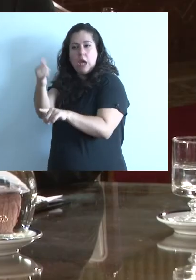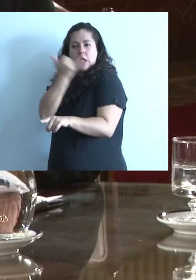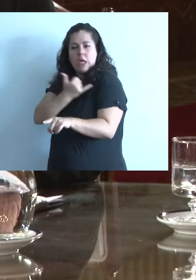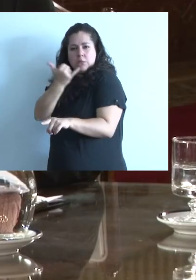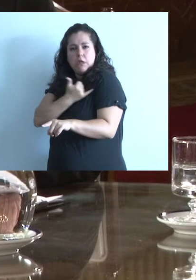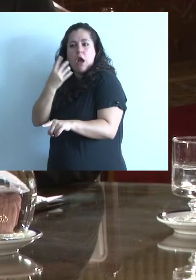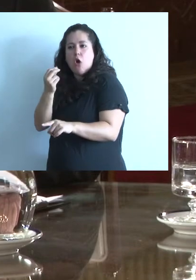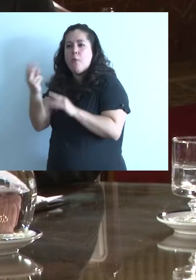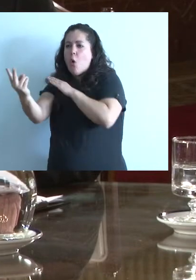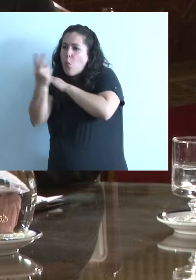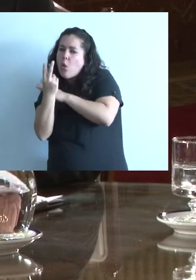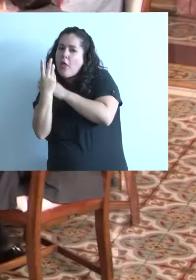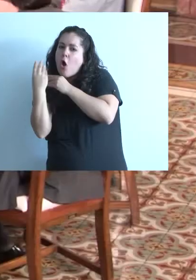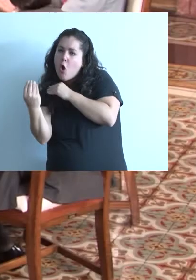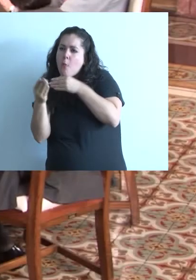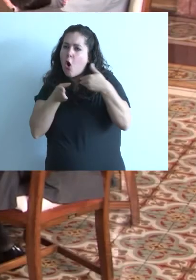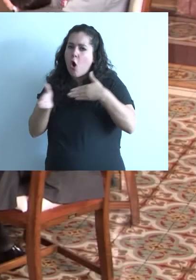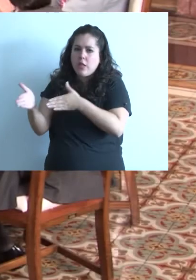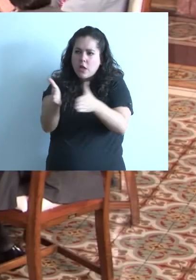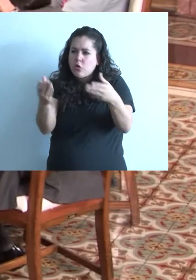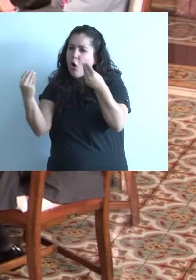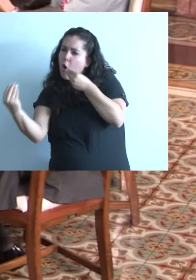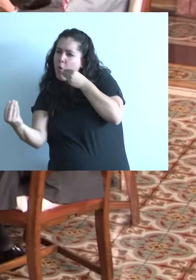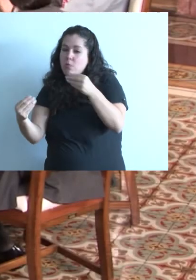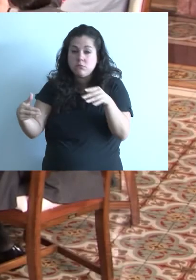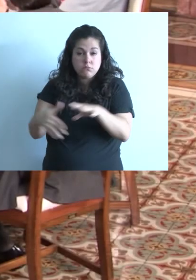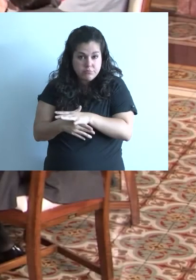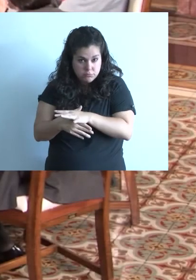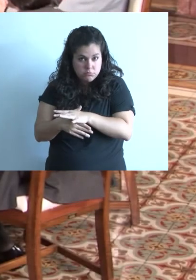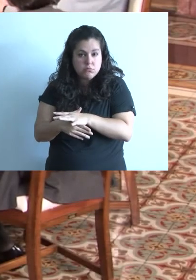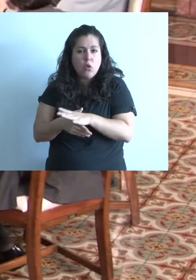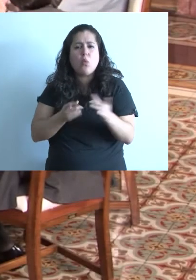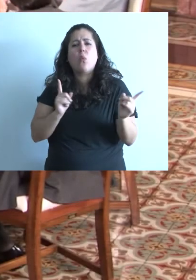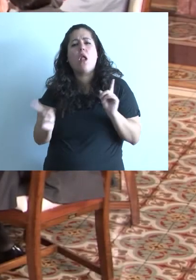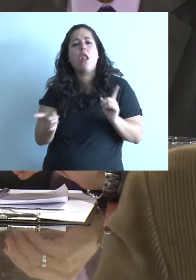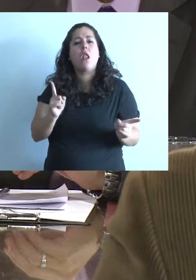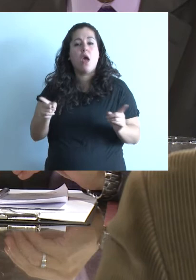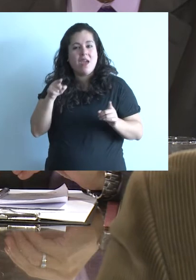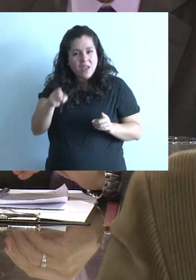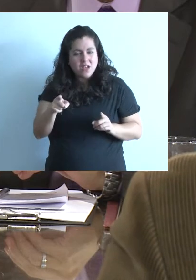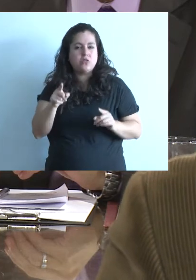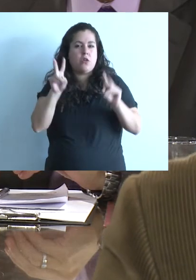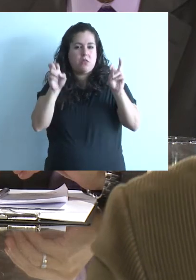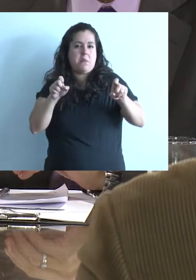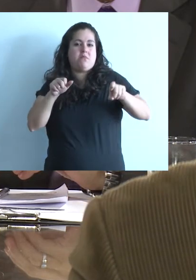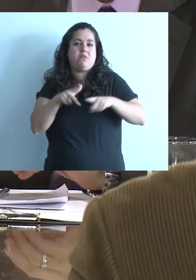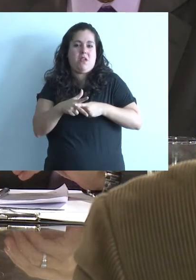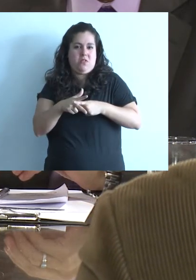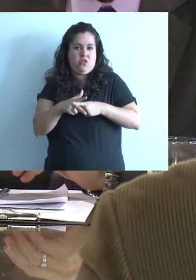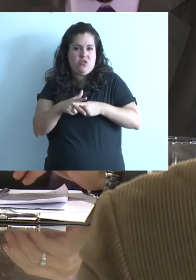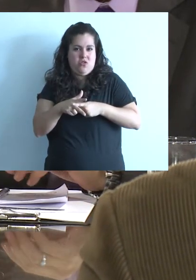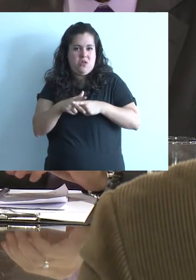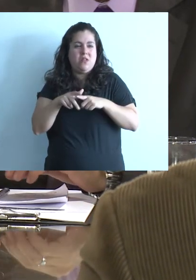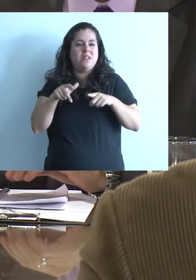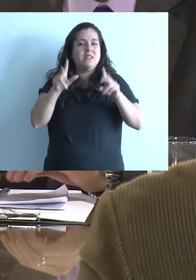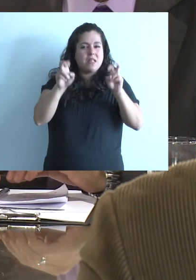protegerte, cómo curarte, cómo orientarte, etc. esta idea de articulación de saberes técnico-académicos con saberes